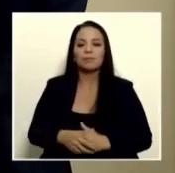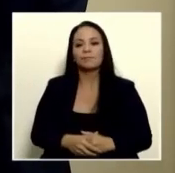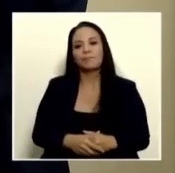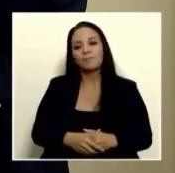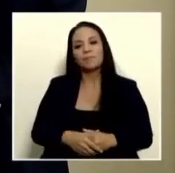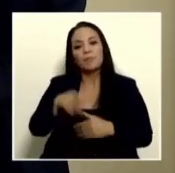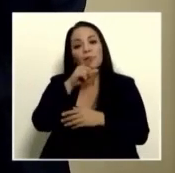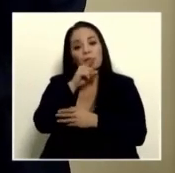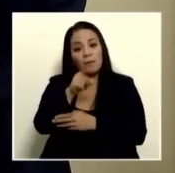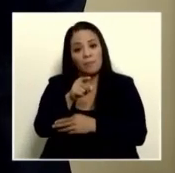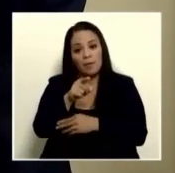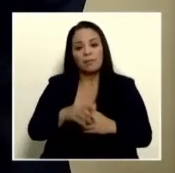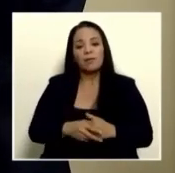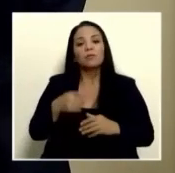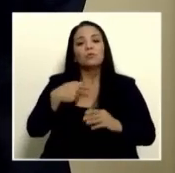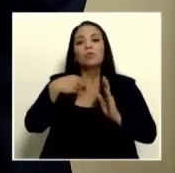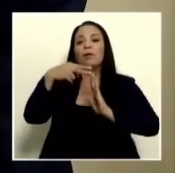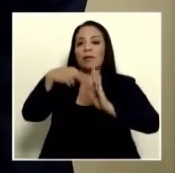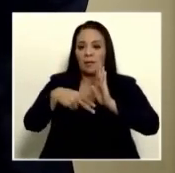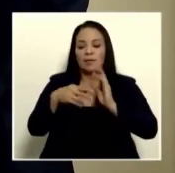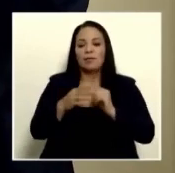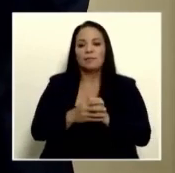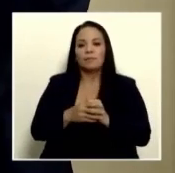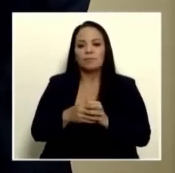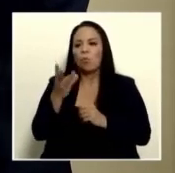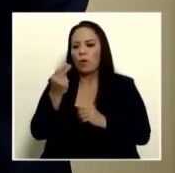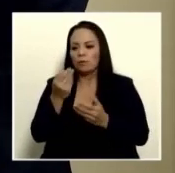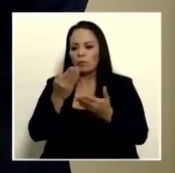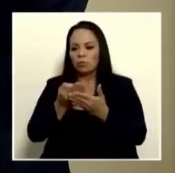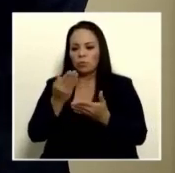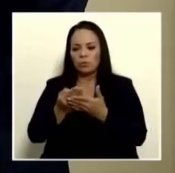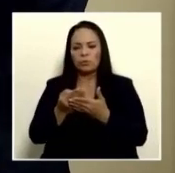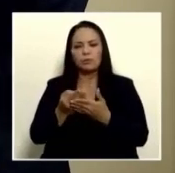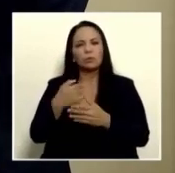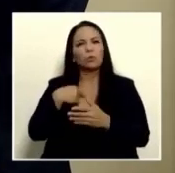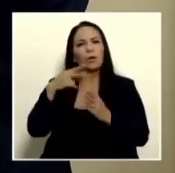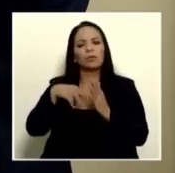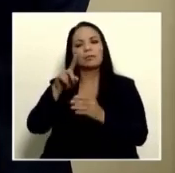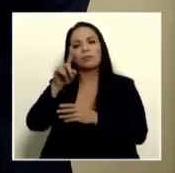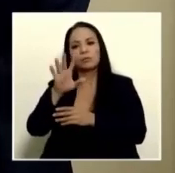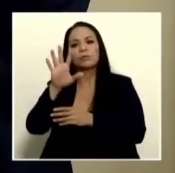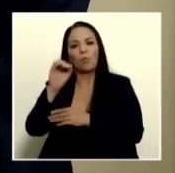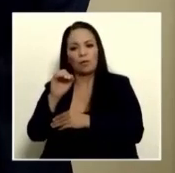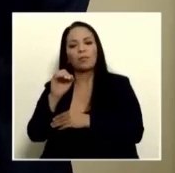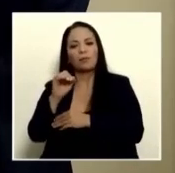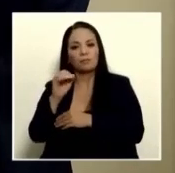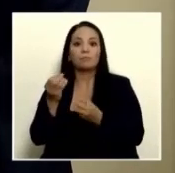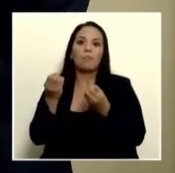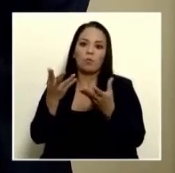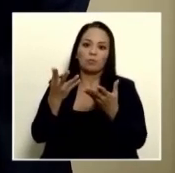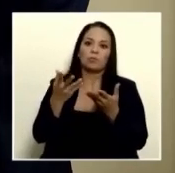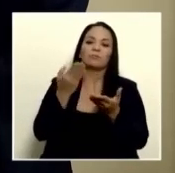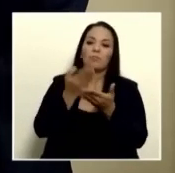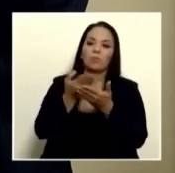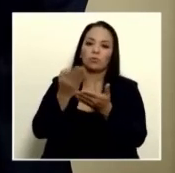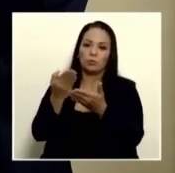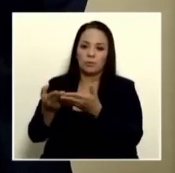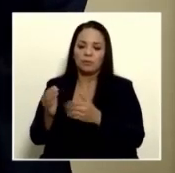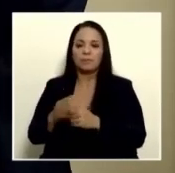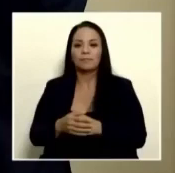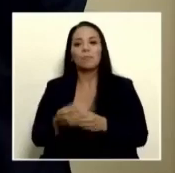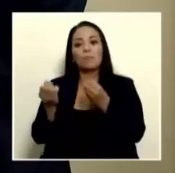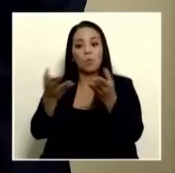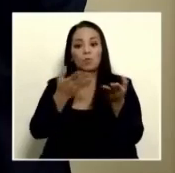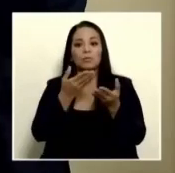realmente yo leí cuántas mociones eran como 150 eran bastantes mociones muchas de